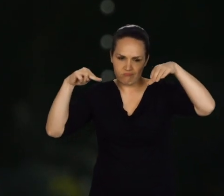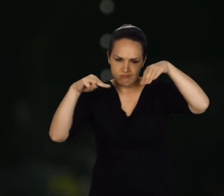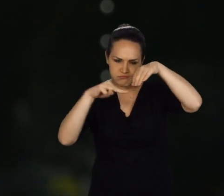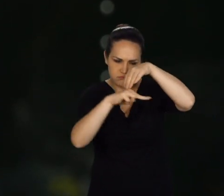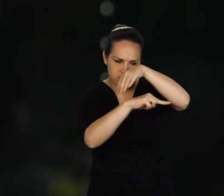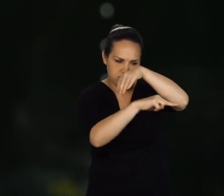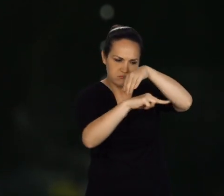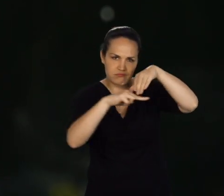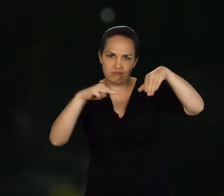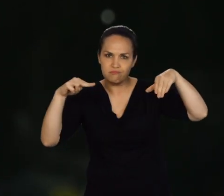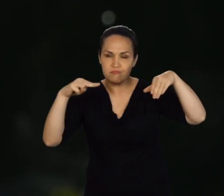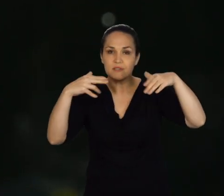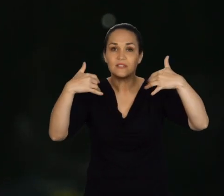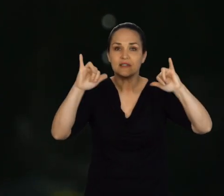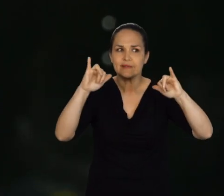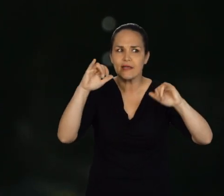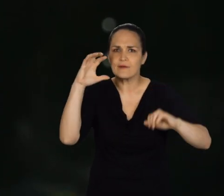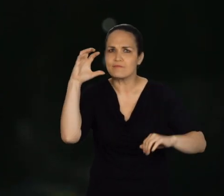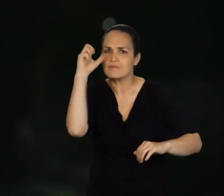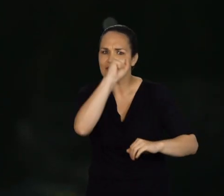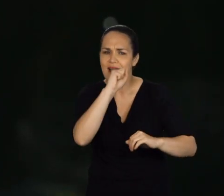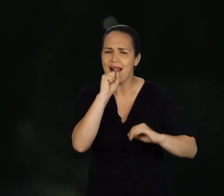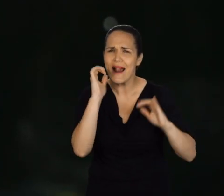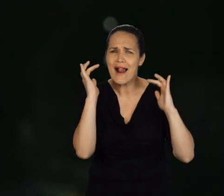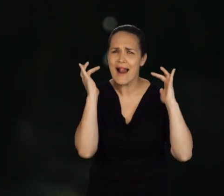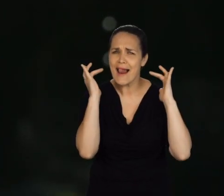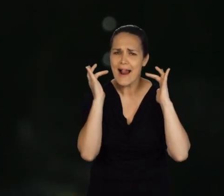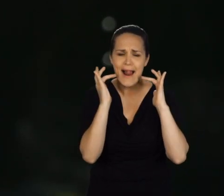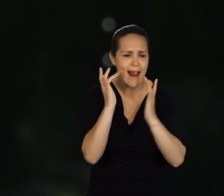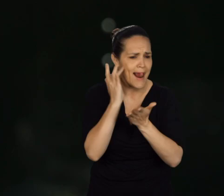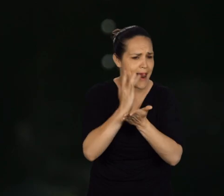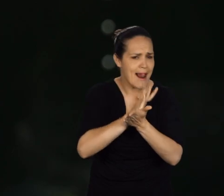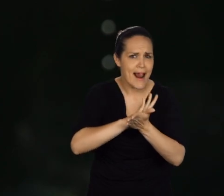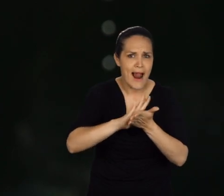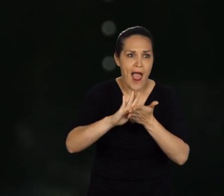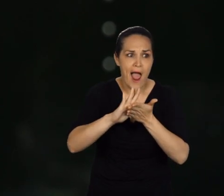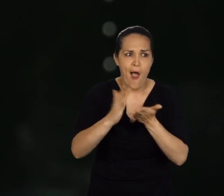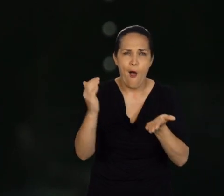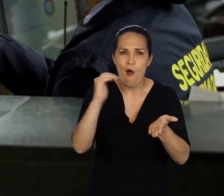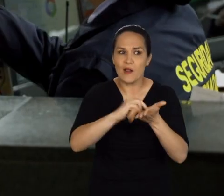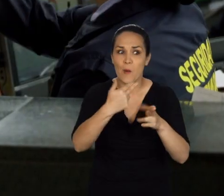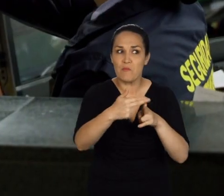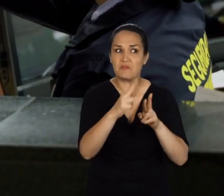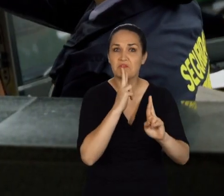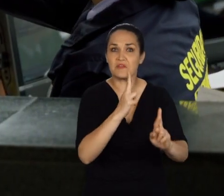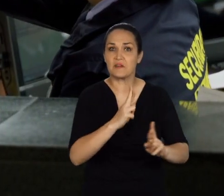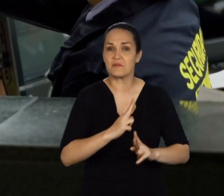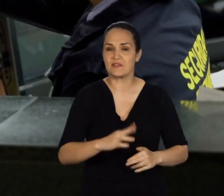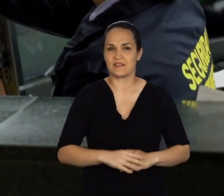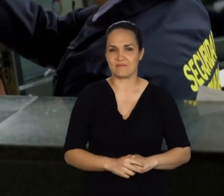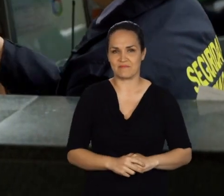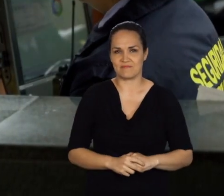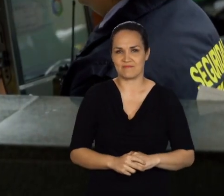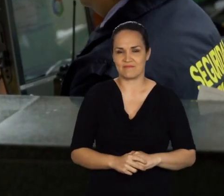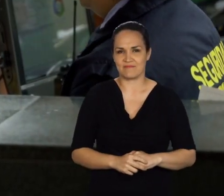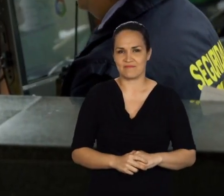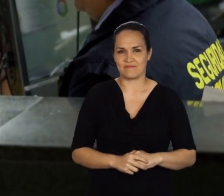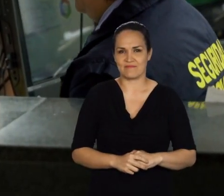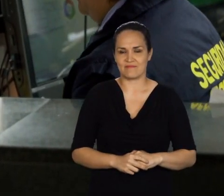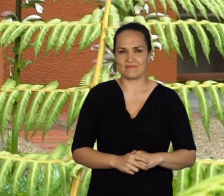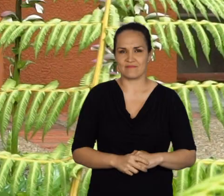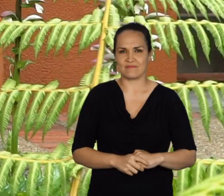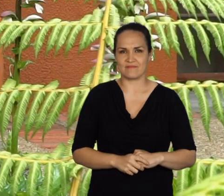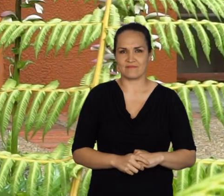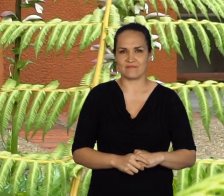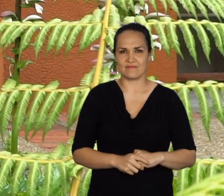en el cual se van a cerciorar que no haya quedado ningún residuo del cáncer. ¿Vengo a ver un pacientico? Gracias.